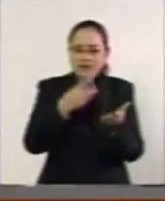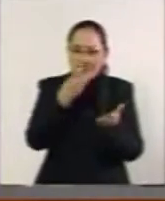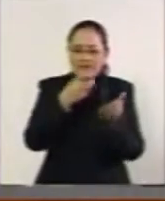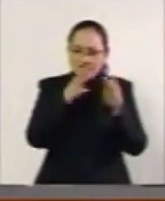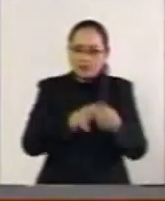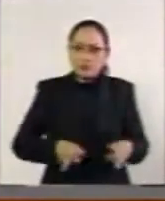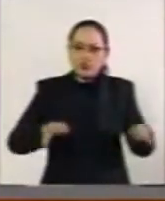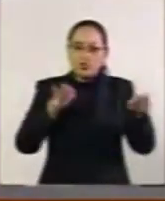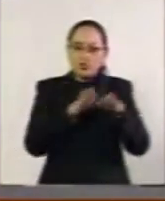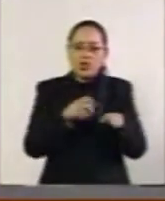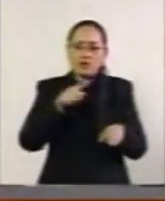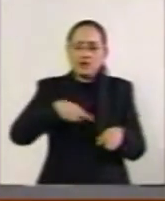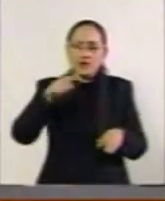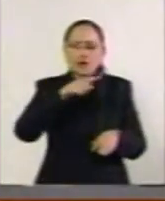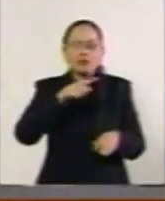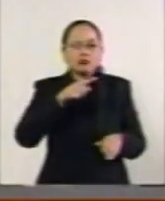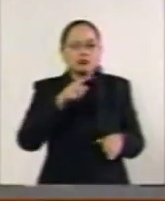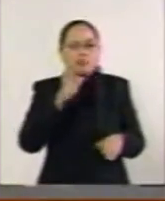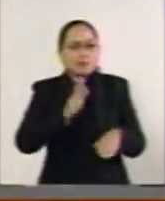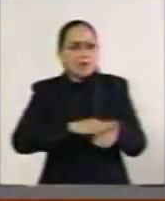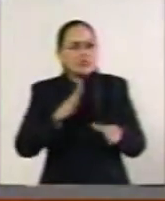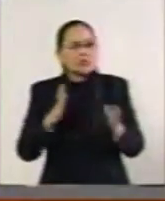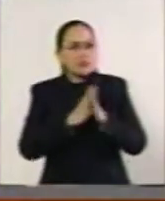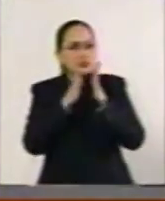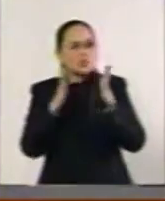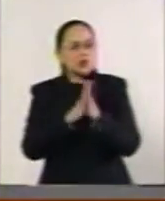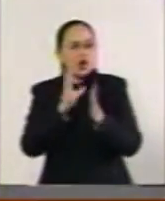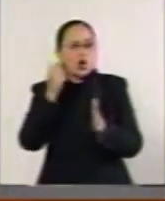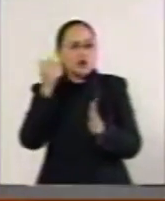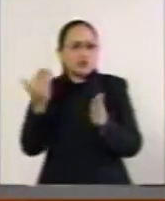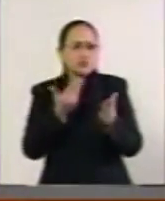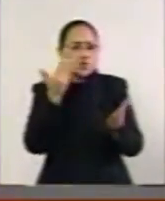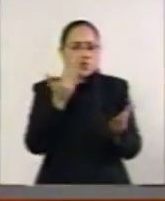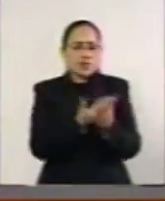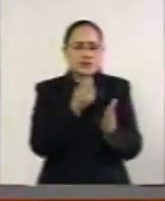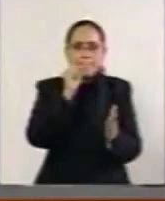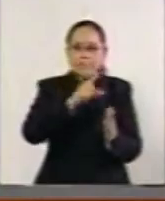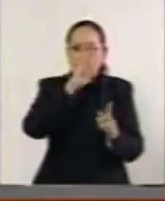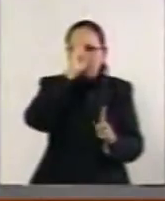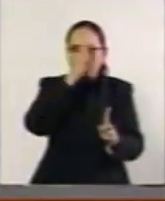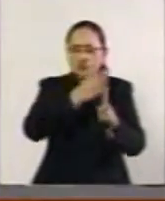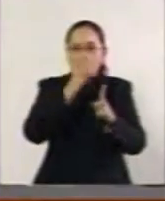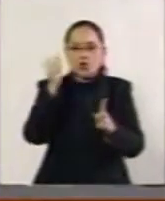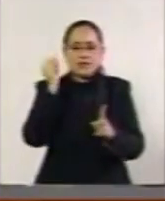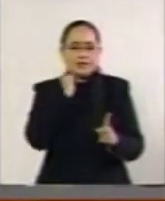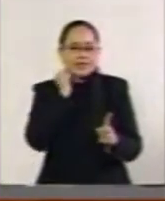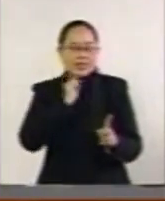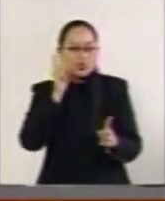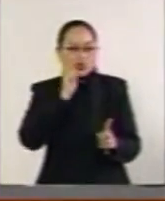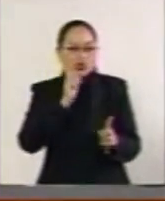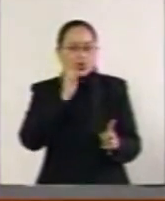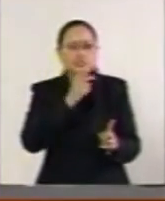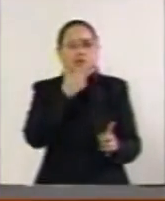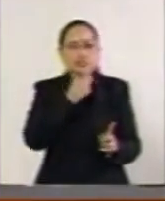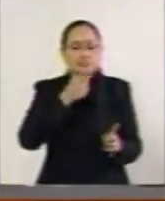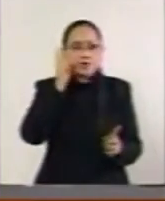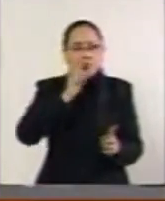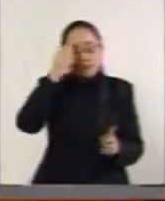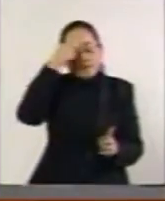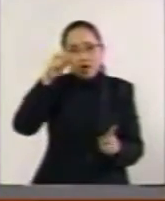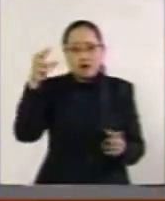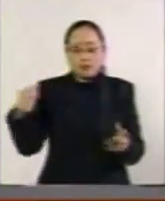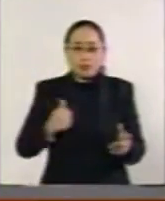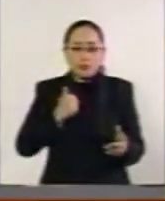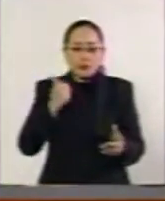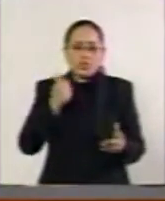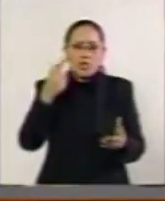dictamen hubiesen tomado en consideración otras propuestas en el mismo sentido de otras senadoras y senadores para aprovechar y